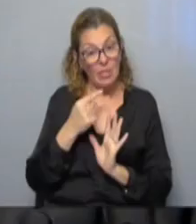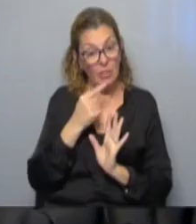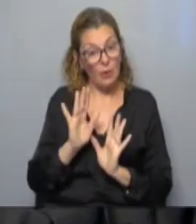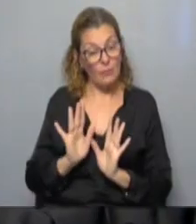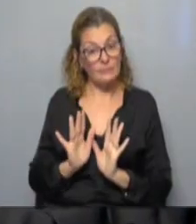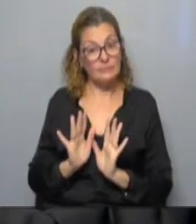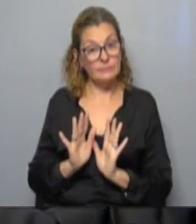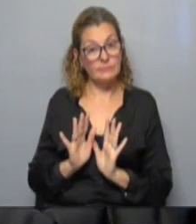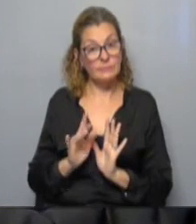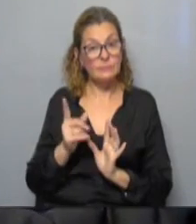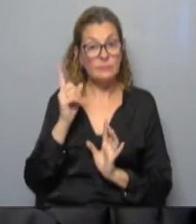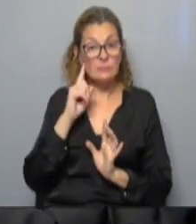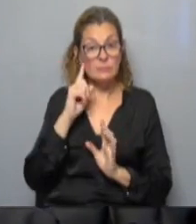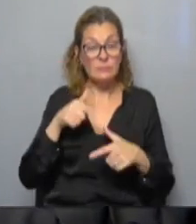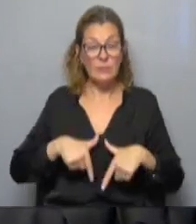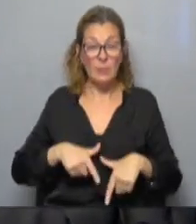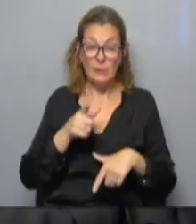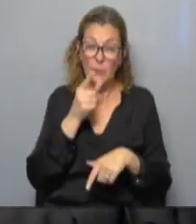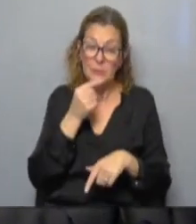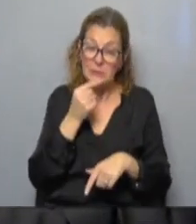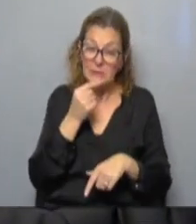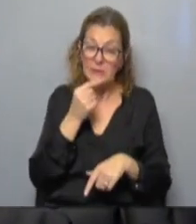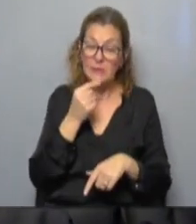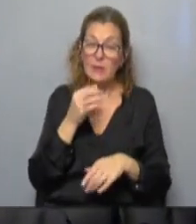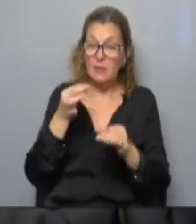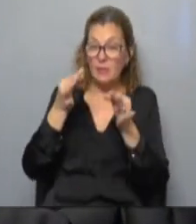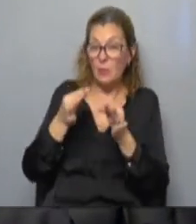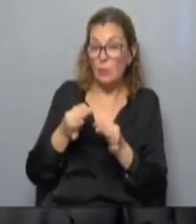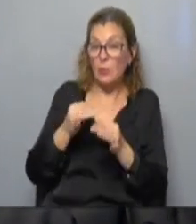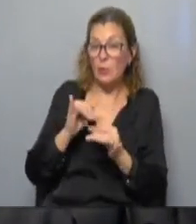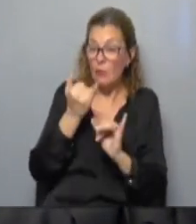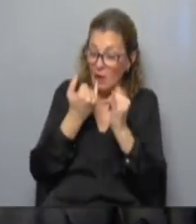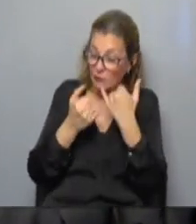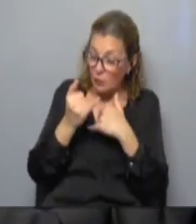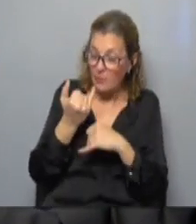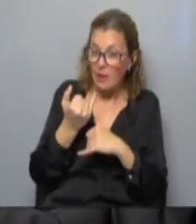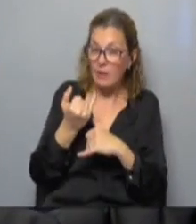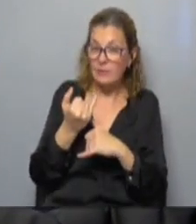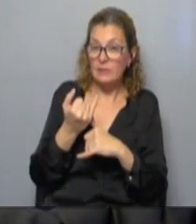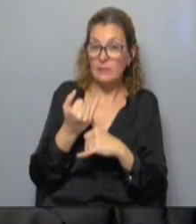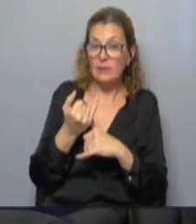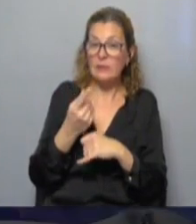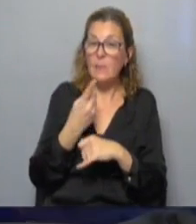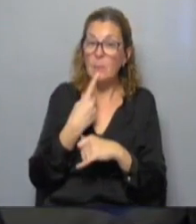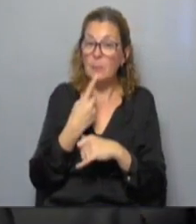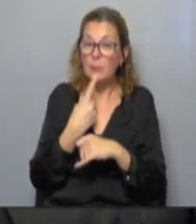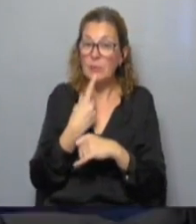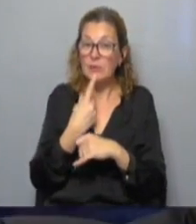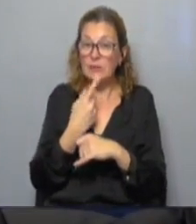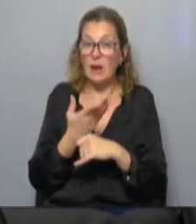Vamos a escuchar al ministro Heber. Seguramente él nos va a informar de las políticas